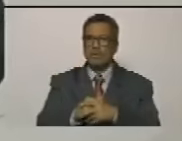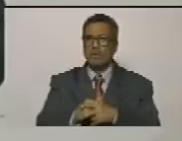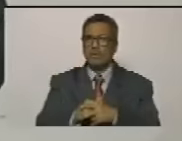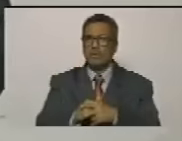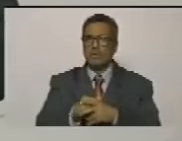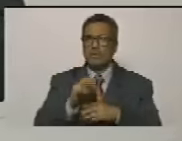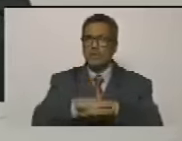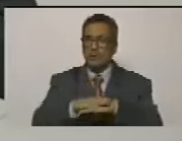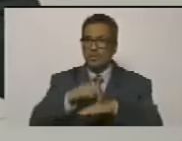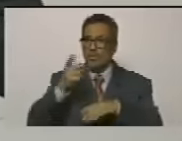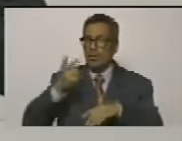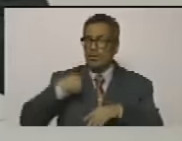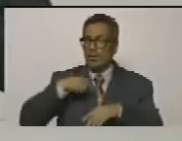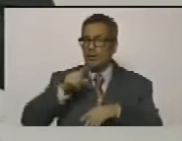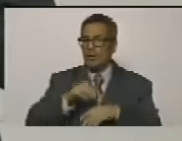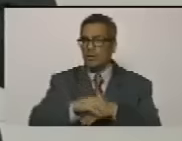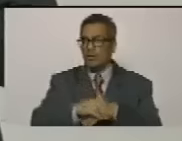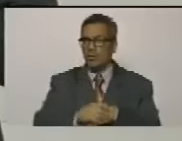no es culpa del que la alquiló